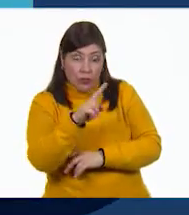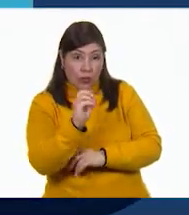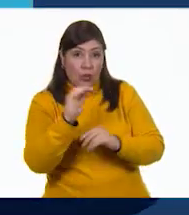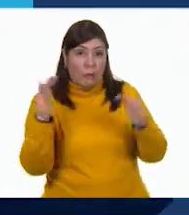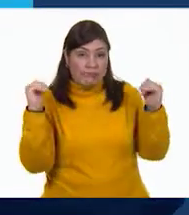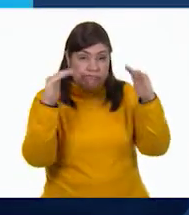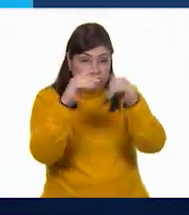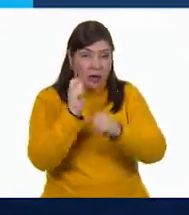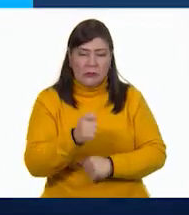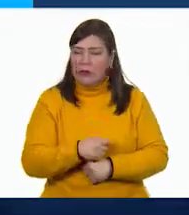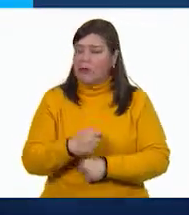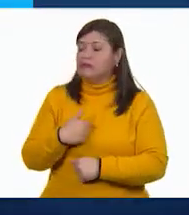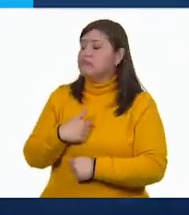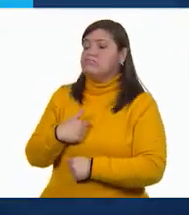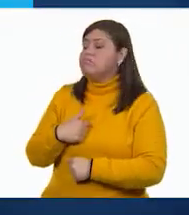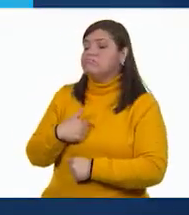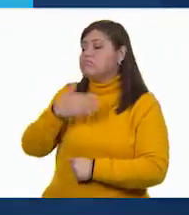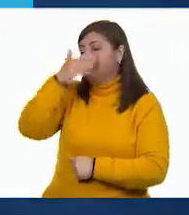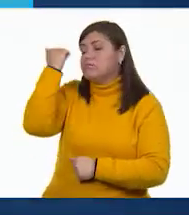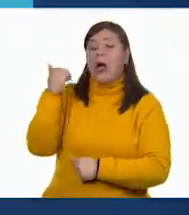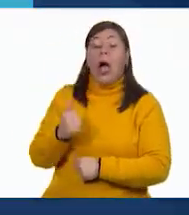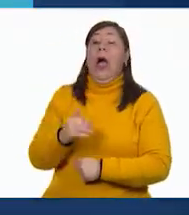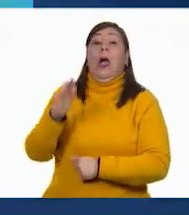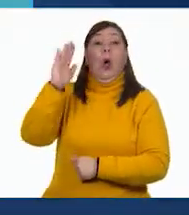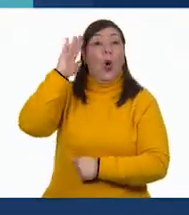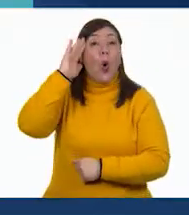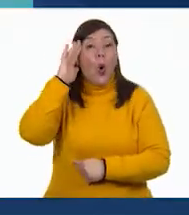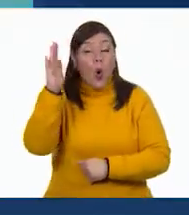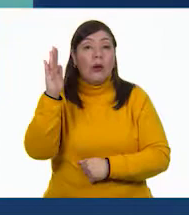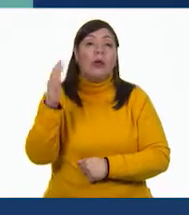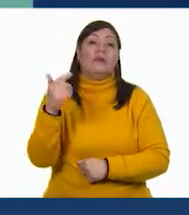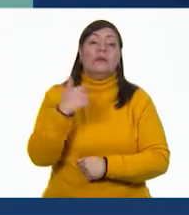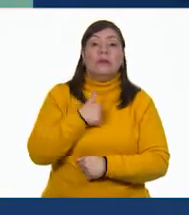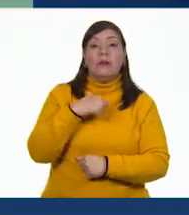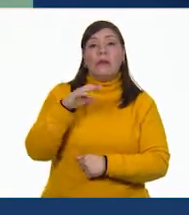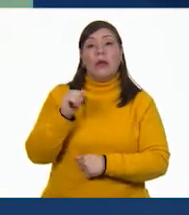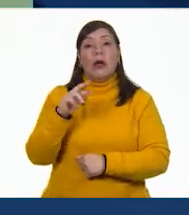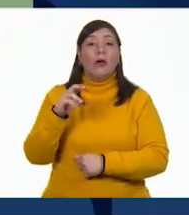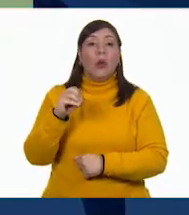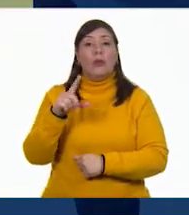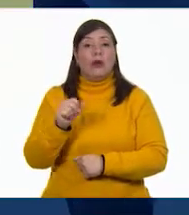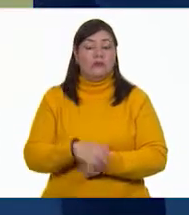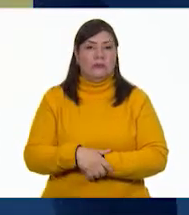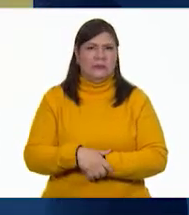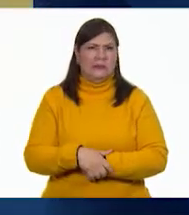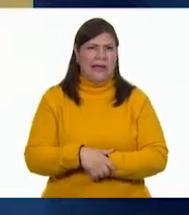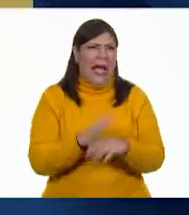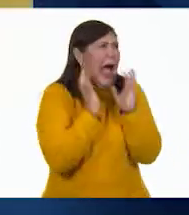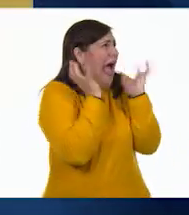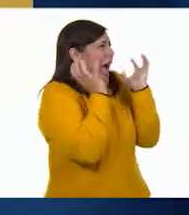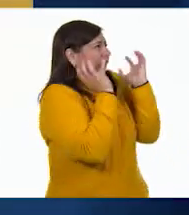No, no lo sabía. Hola, yo soy Carola. ¡Cuidado!